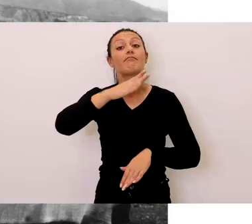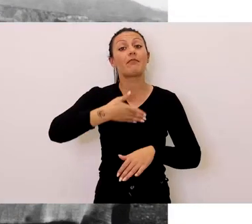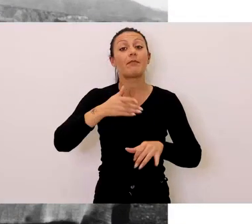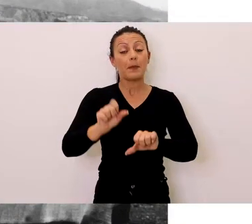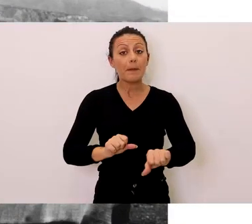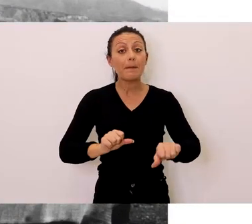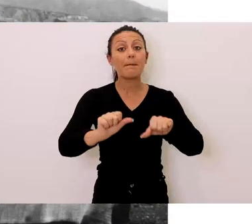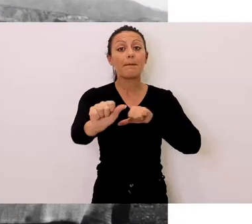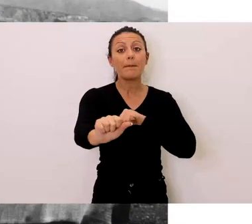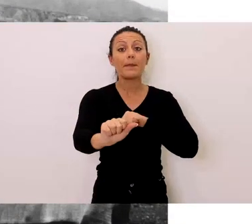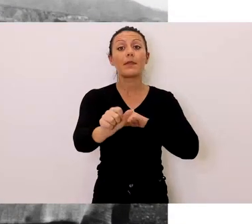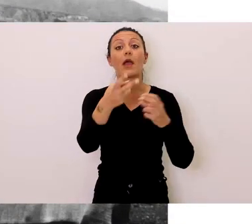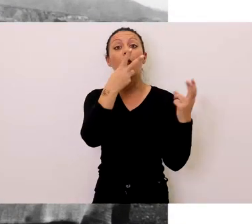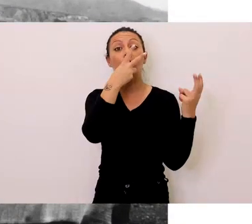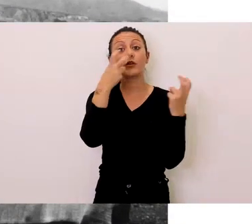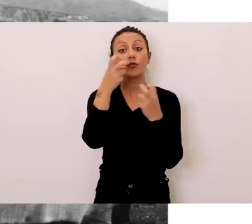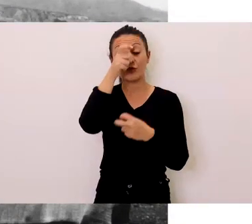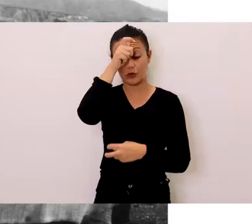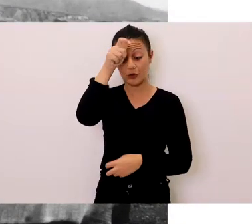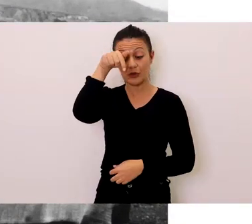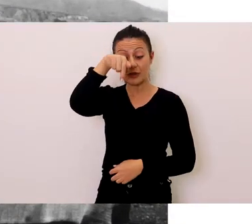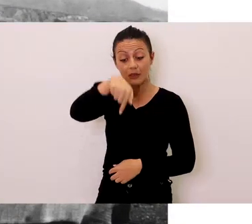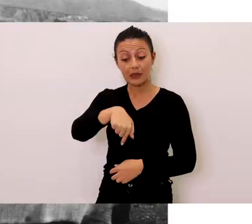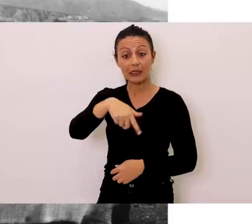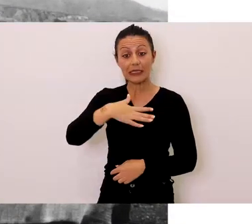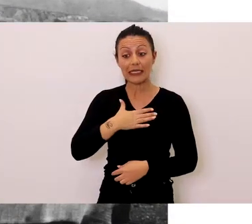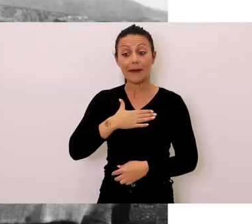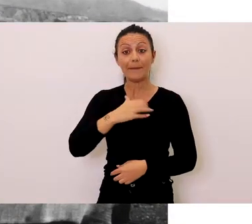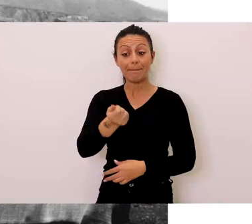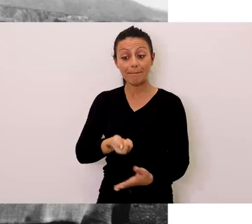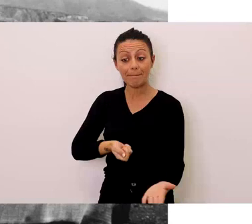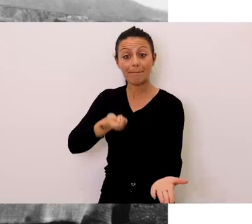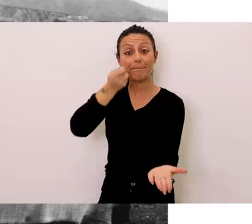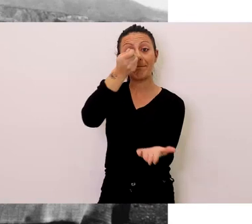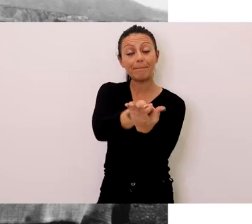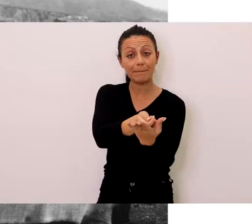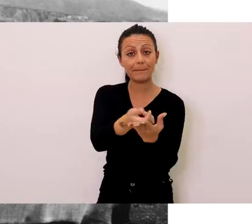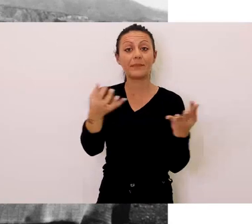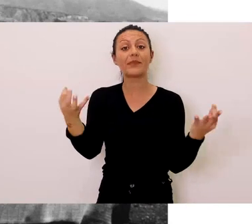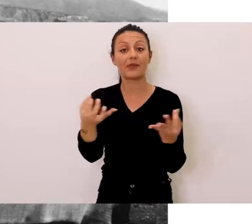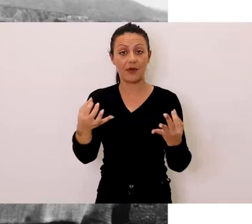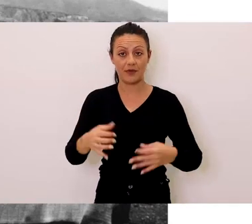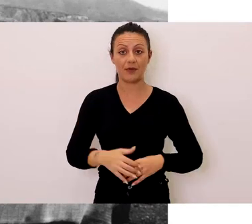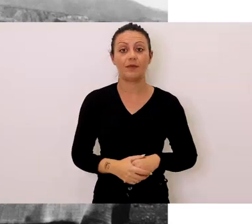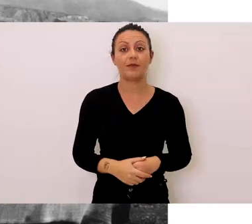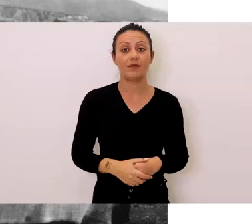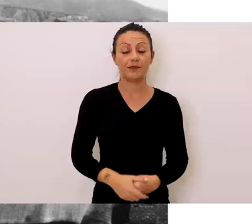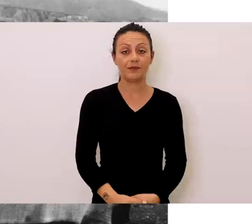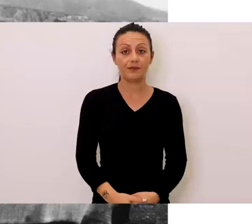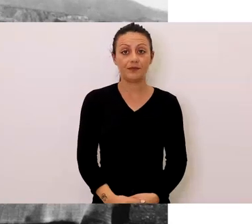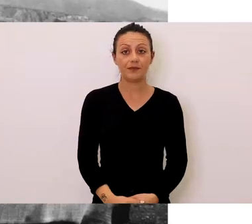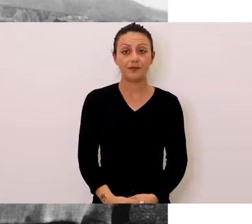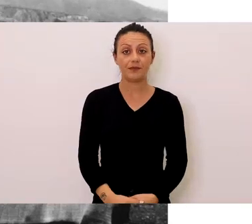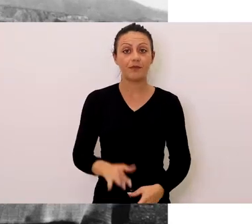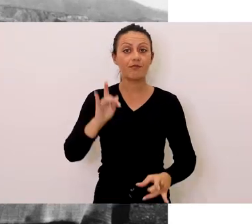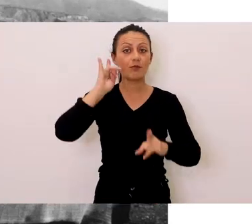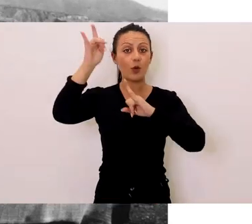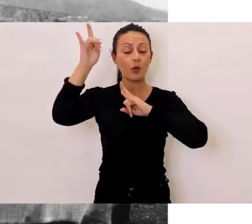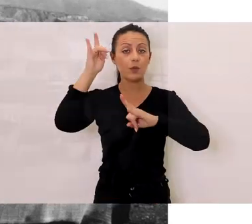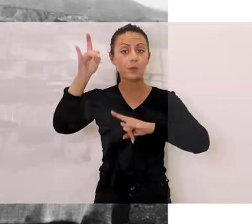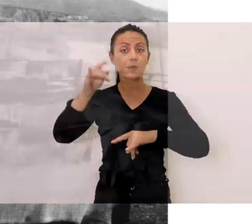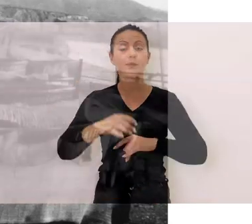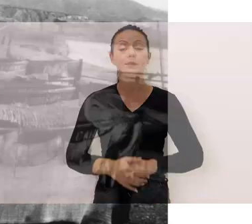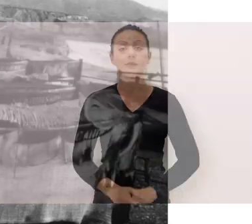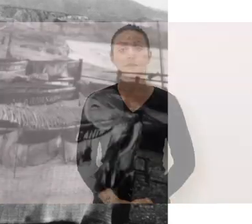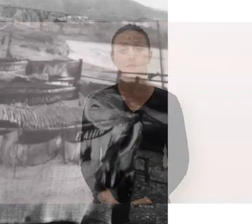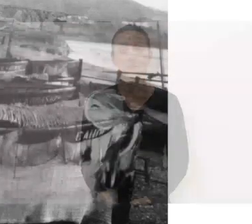se haurá de pagar la contribución en el ayuntamiento de este pueblo. Gracias. Gracias.